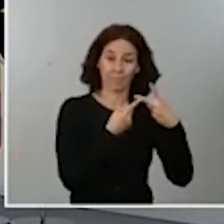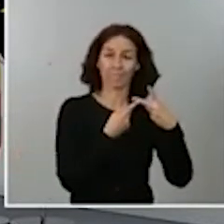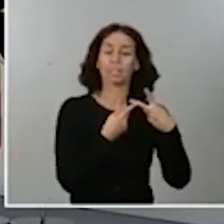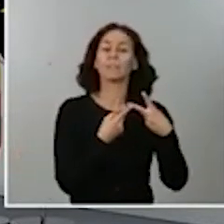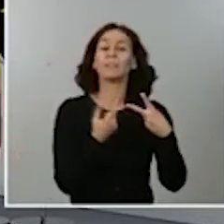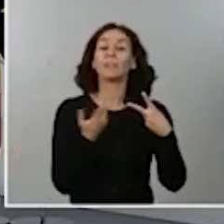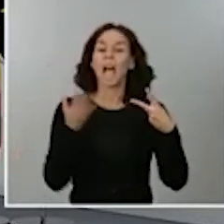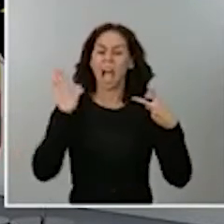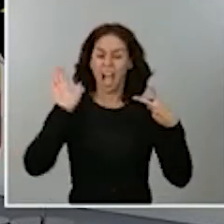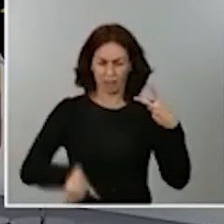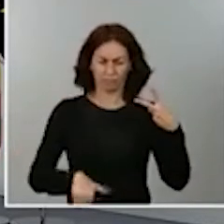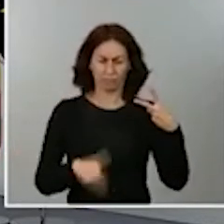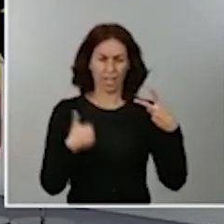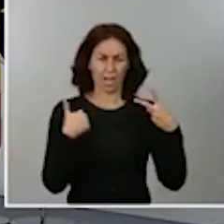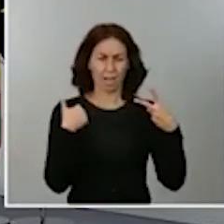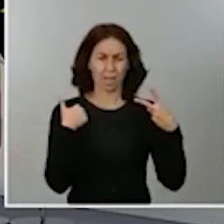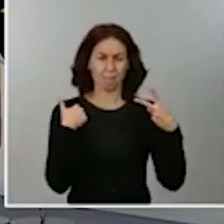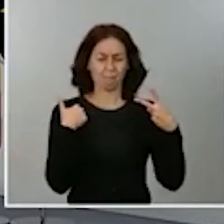sean las mismas